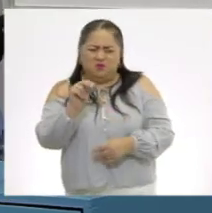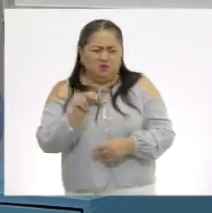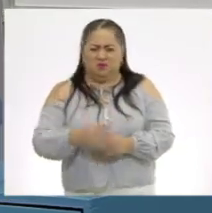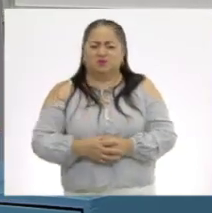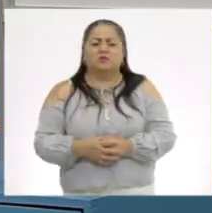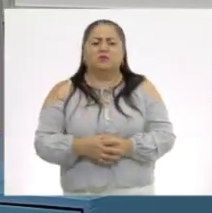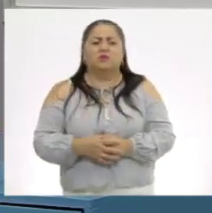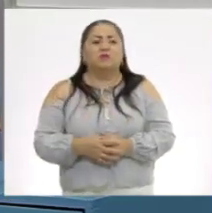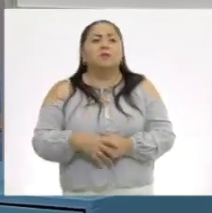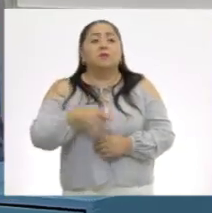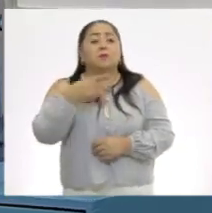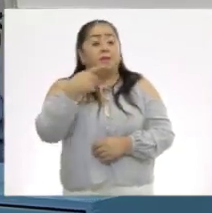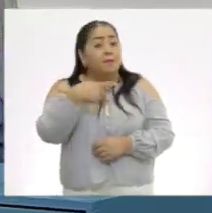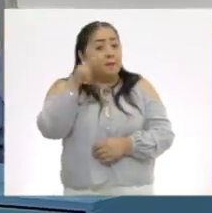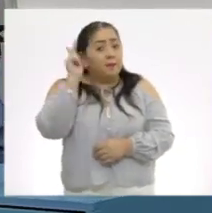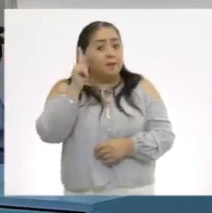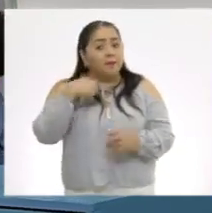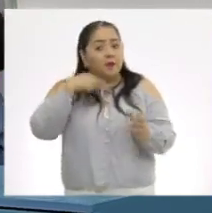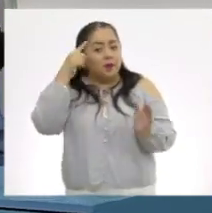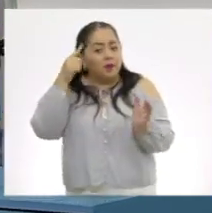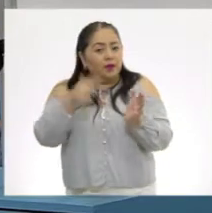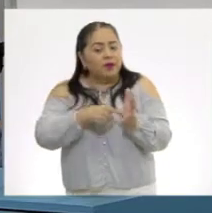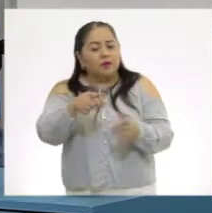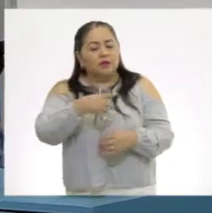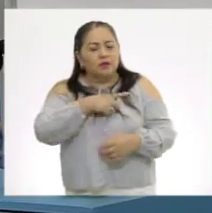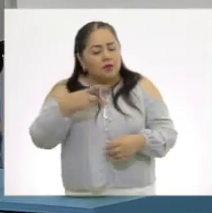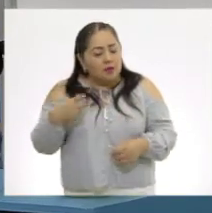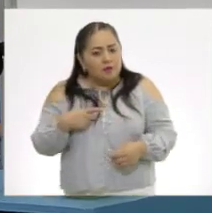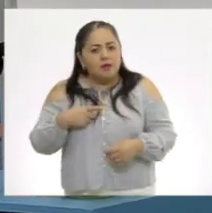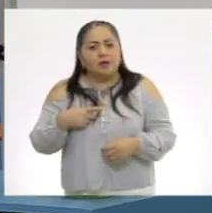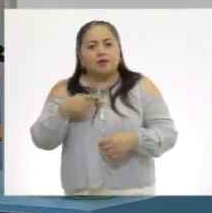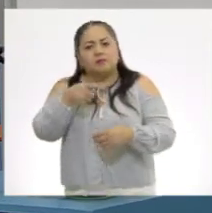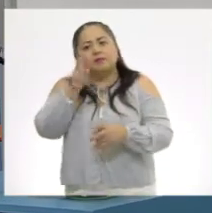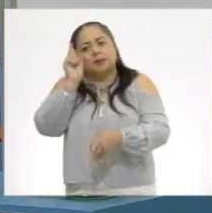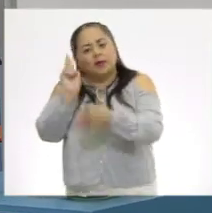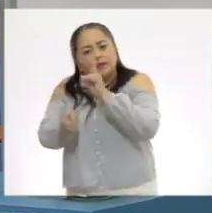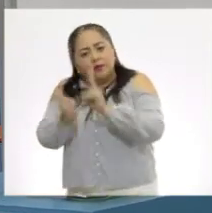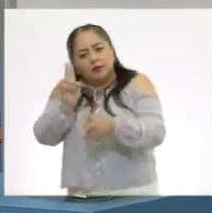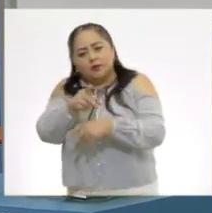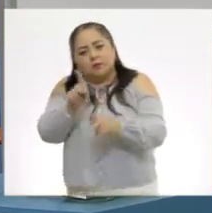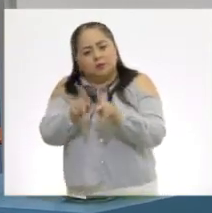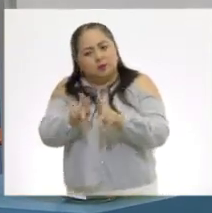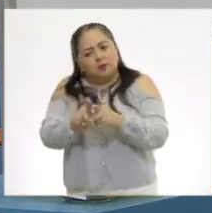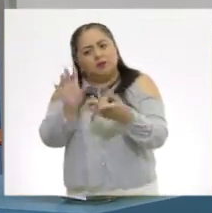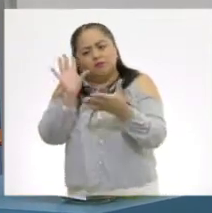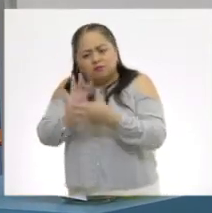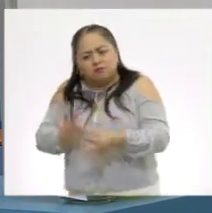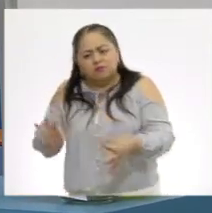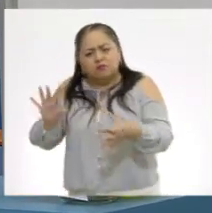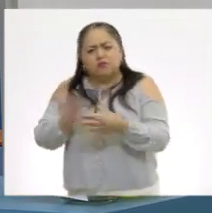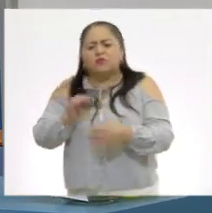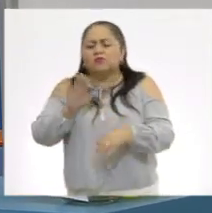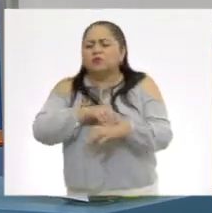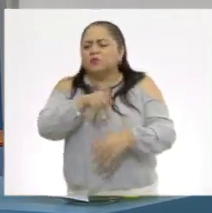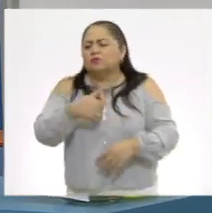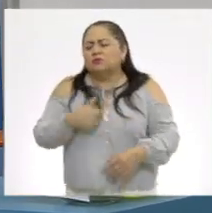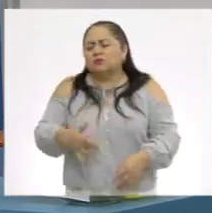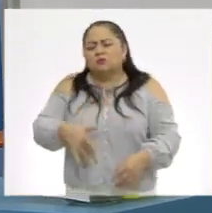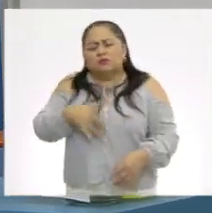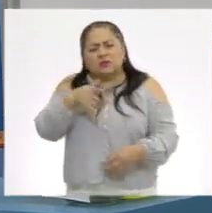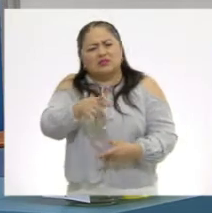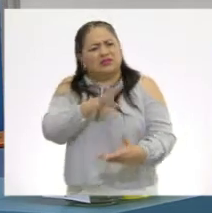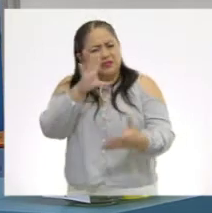malo. Sin embargo, yo creo que te tienes que dar la oportunidad para platicar con ella. Explícale cómo te sientes